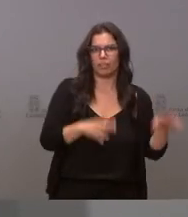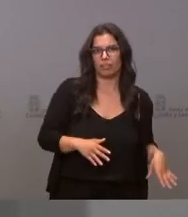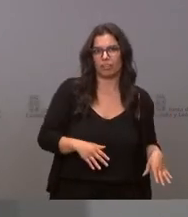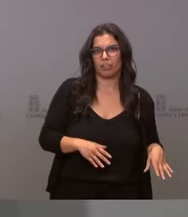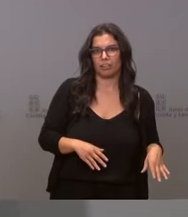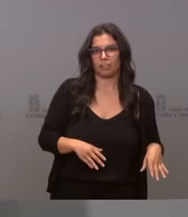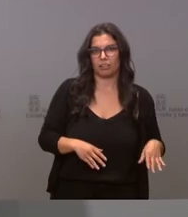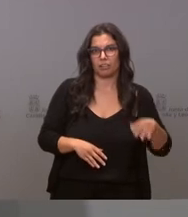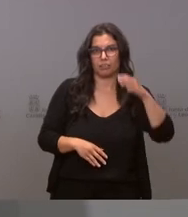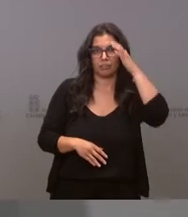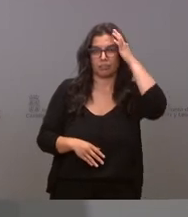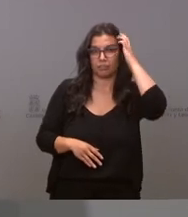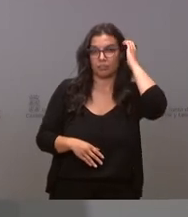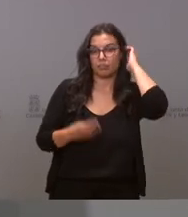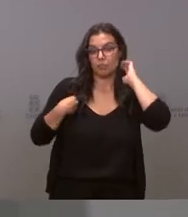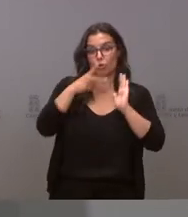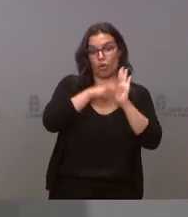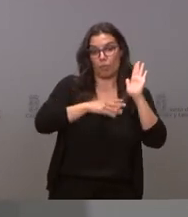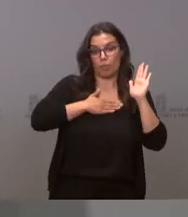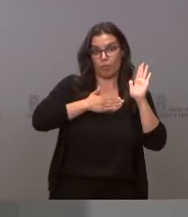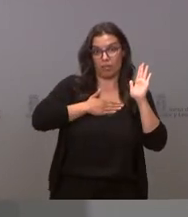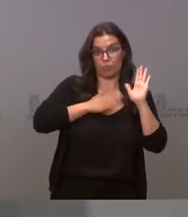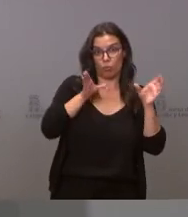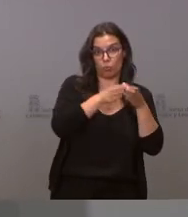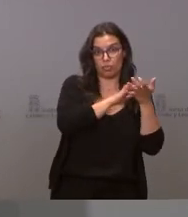cuando ocurría esto con las normas de la junta y ahora